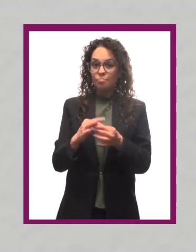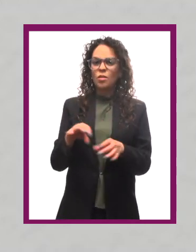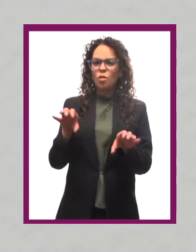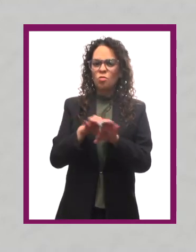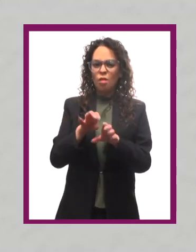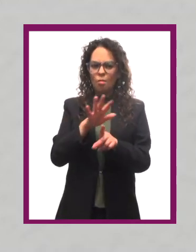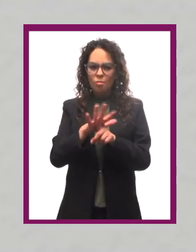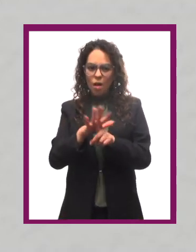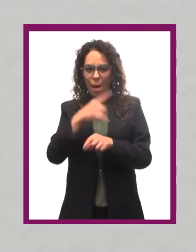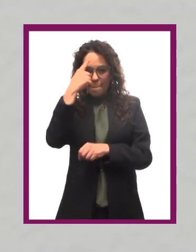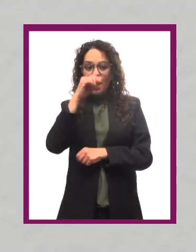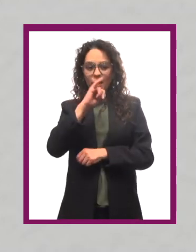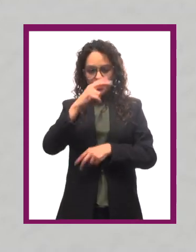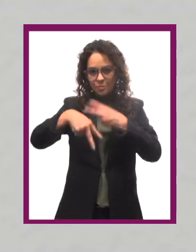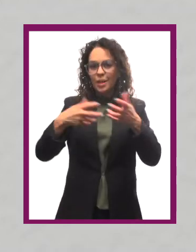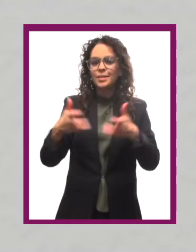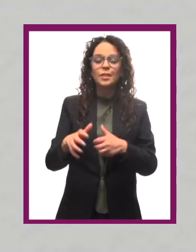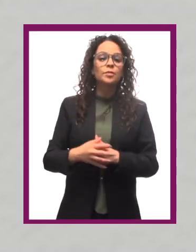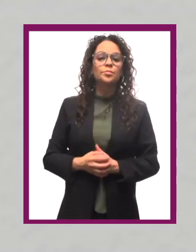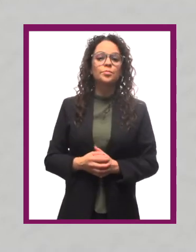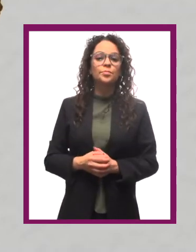Argumento de causa-efecto.